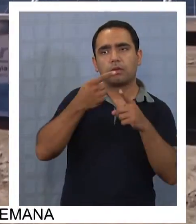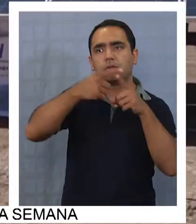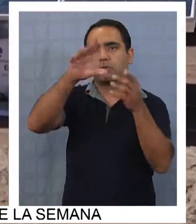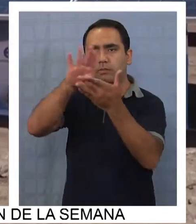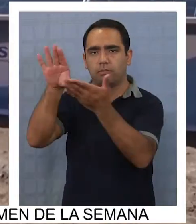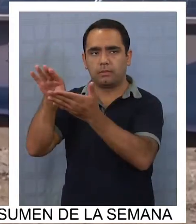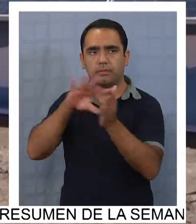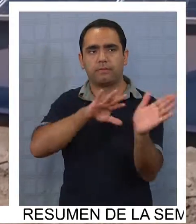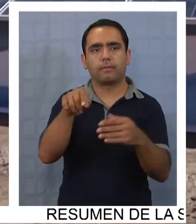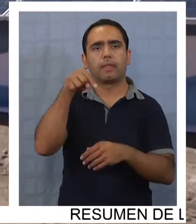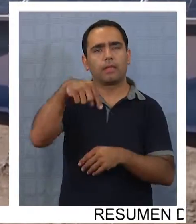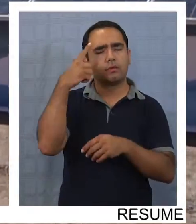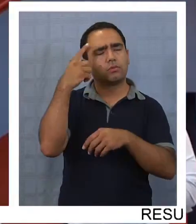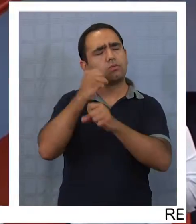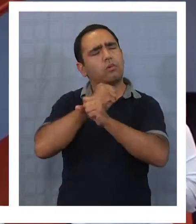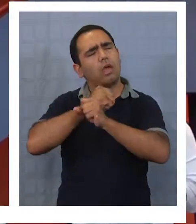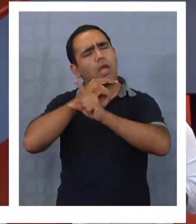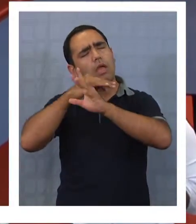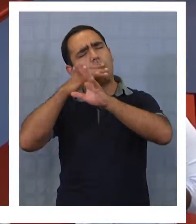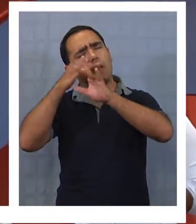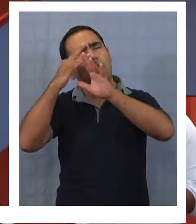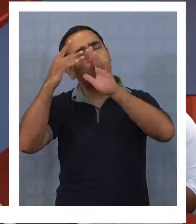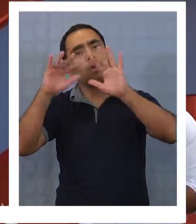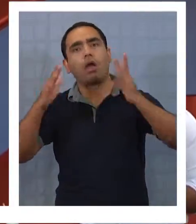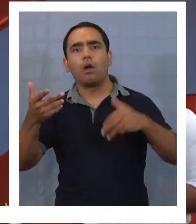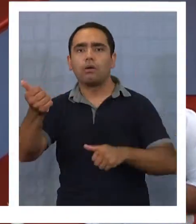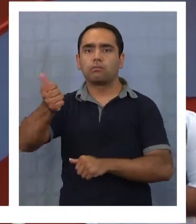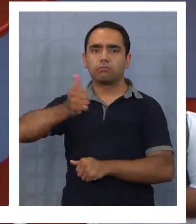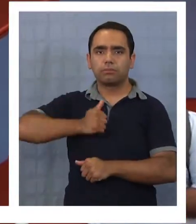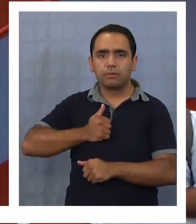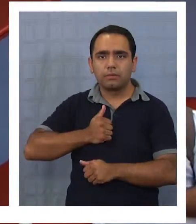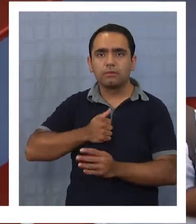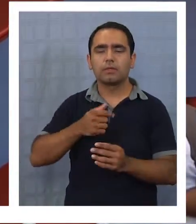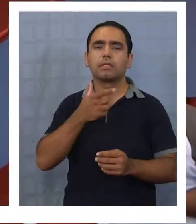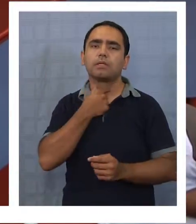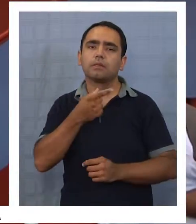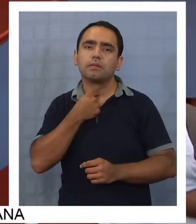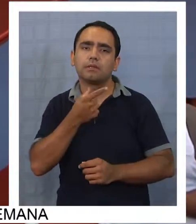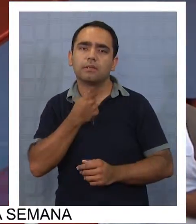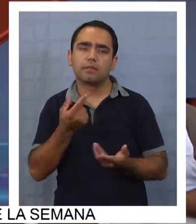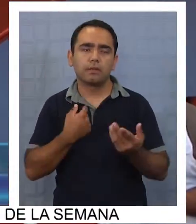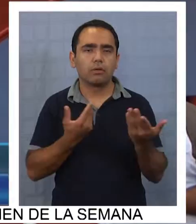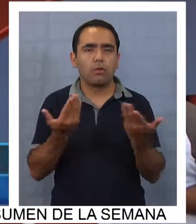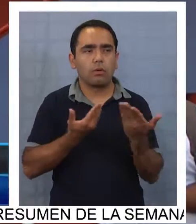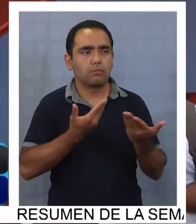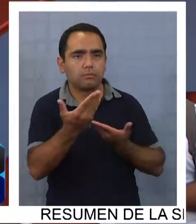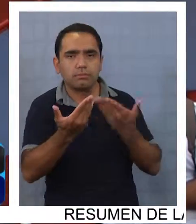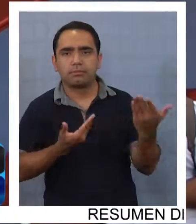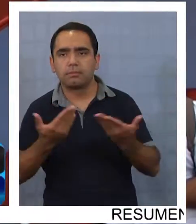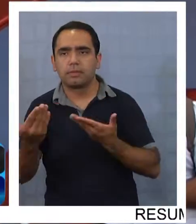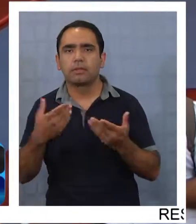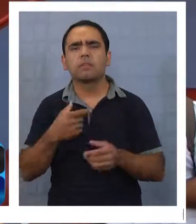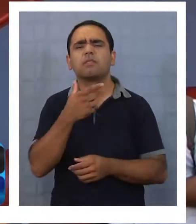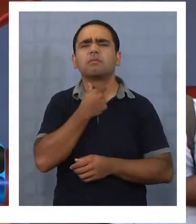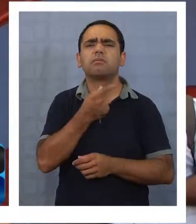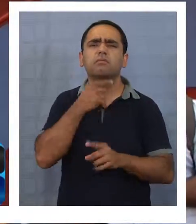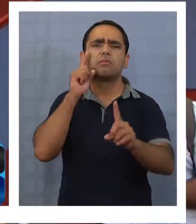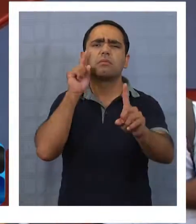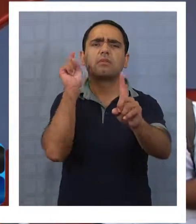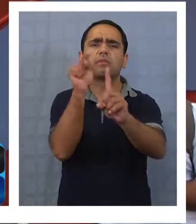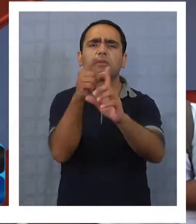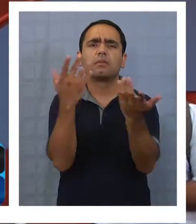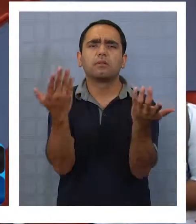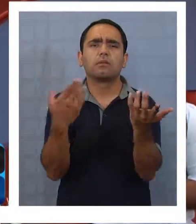Es un sueño que se está haciendo realidad, teníamos hace mucho tiempo ganas de tener una oportunidad formal de interactuar que buscamos